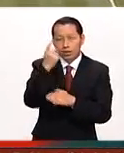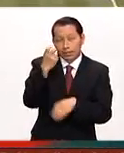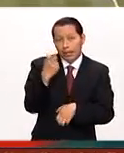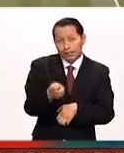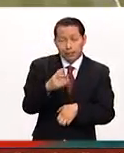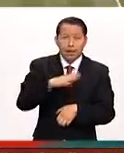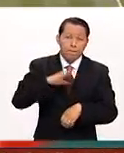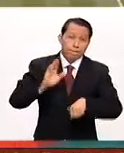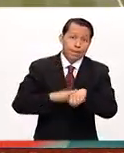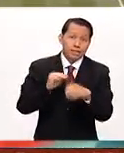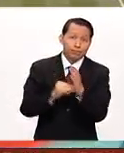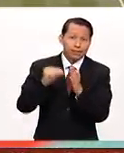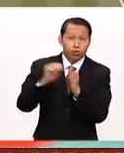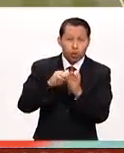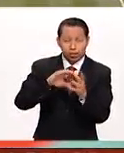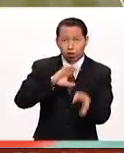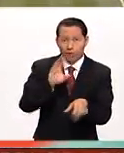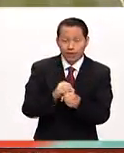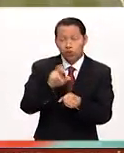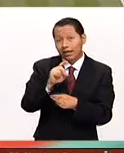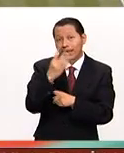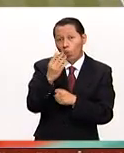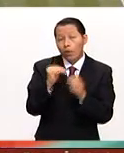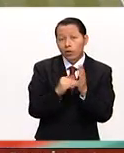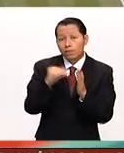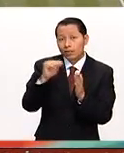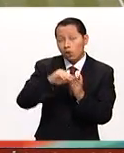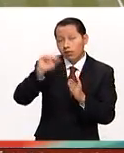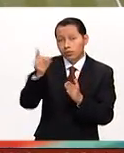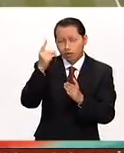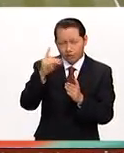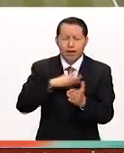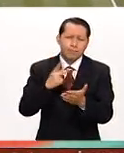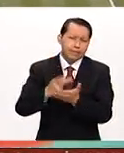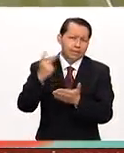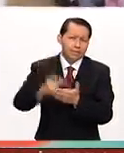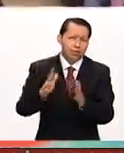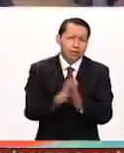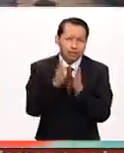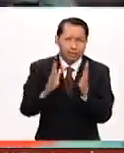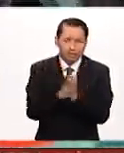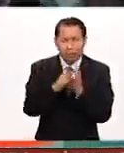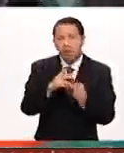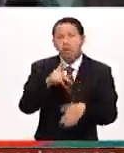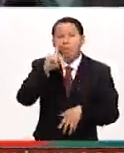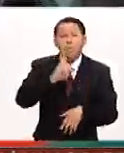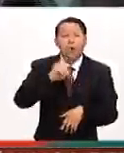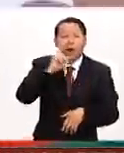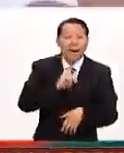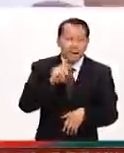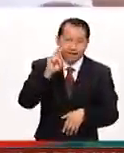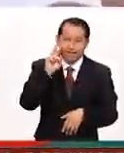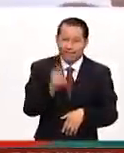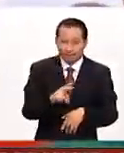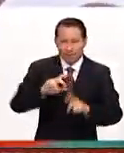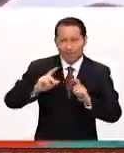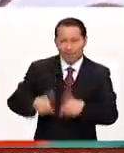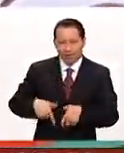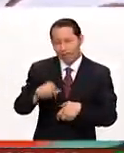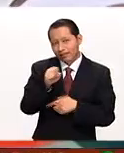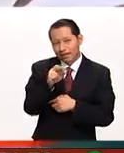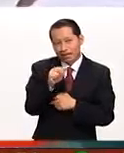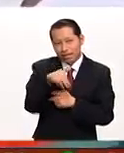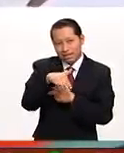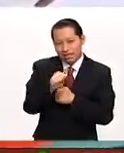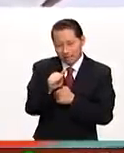que más millones da 34 y medio en premios a todos los que participan y en la rama femenil ahí estamos viendo a la campeona Serena